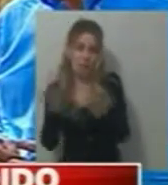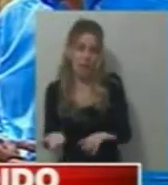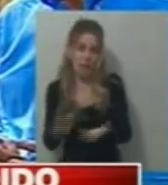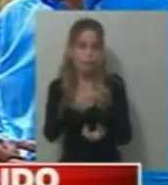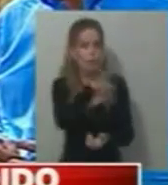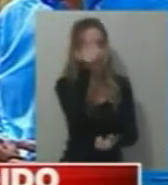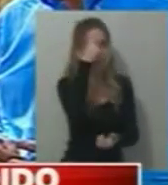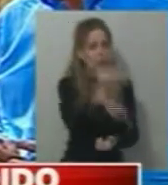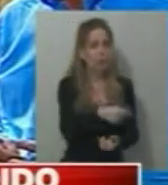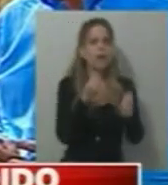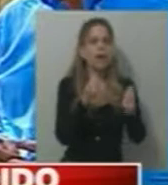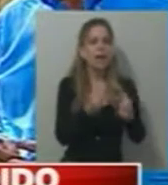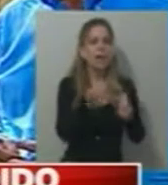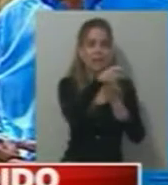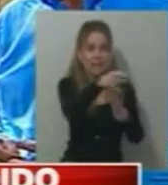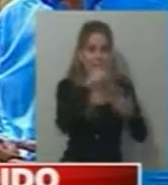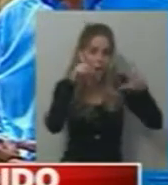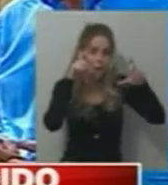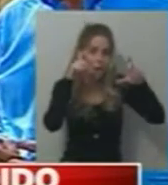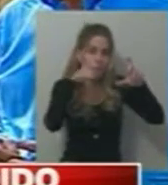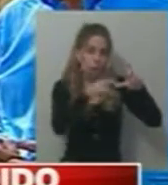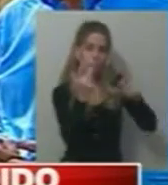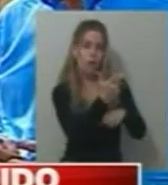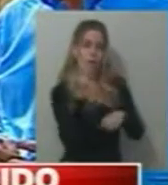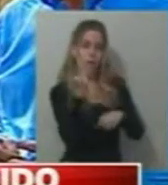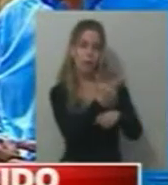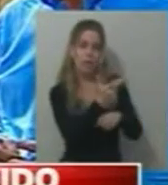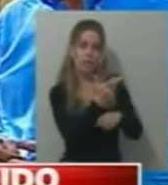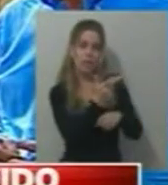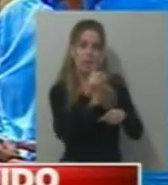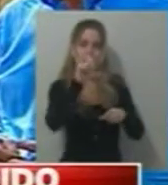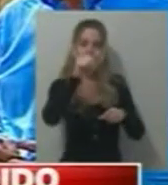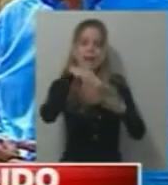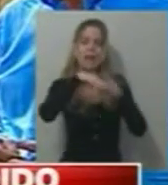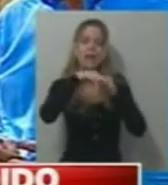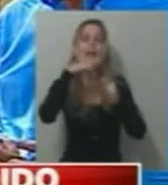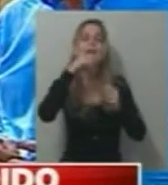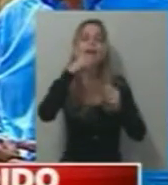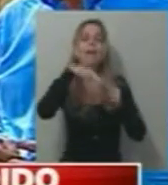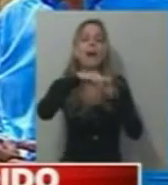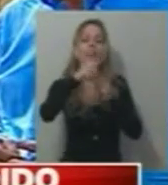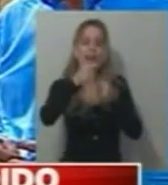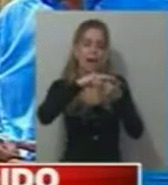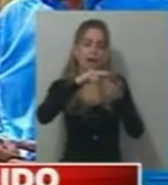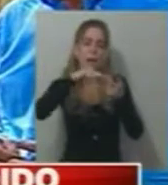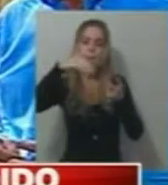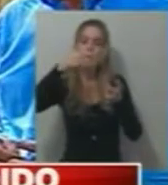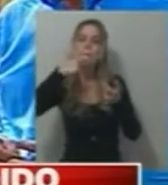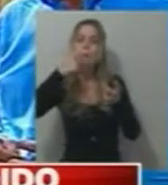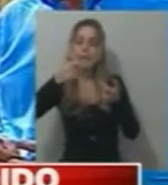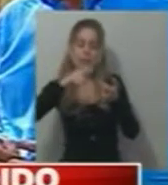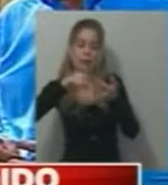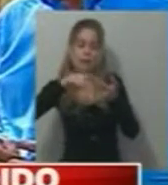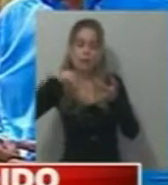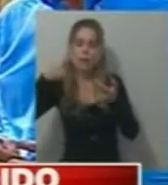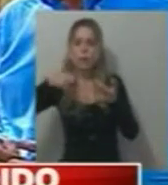Reutemann. Acá estamos viendo la foto, ¿sí? Esta es foto que, ahí está, es en el centro Massa, a la izquierda el Lole y a la derecha el ex ministro de Economía de